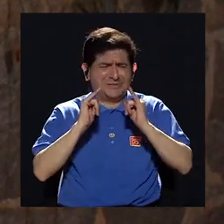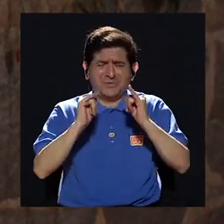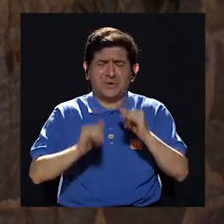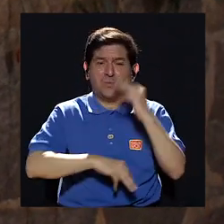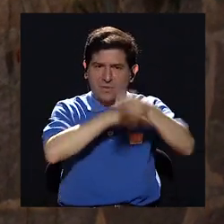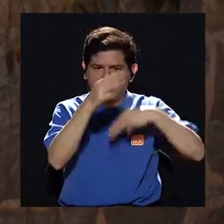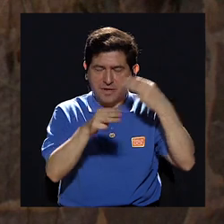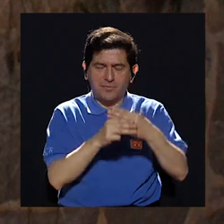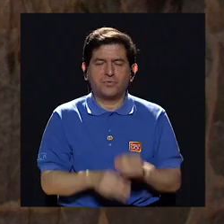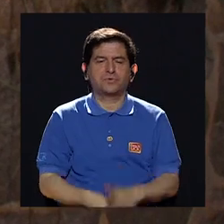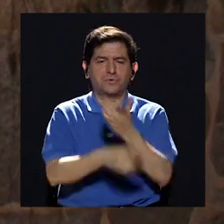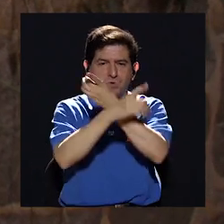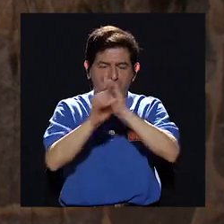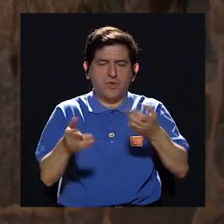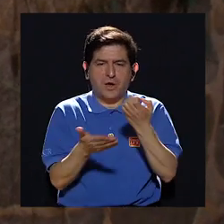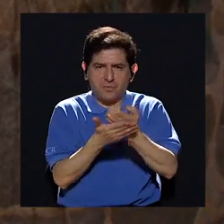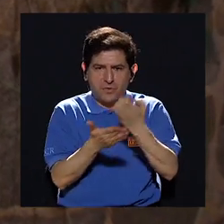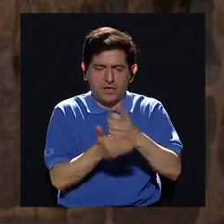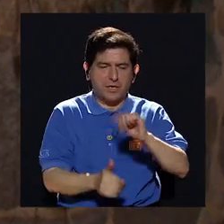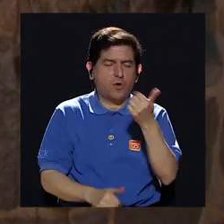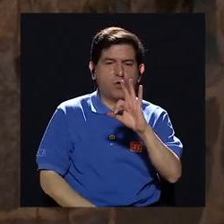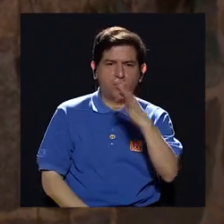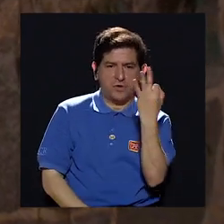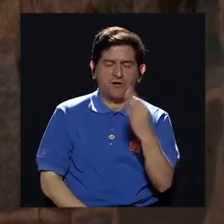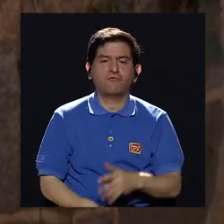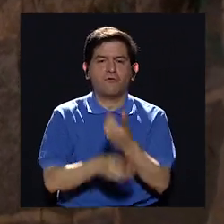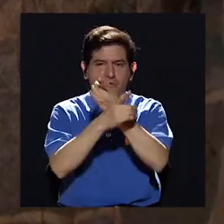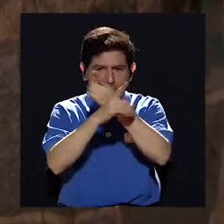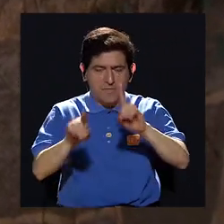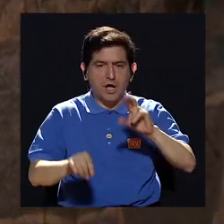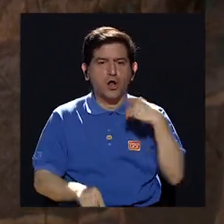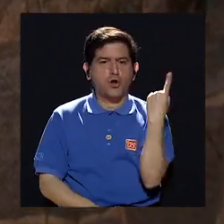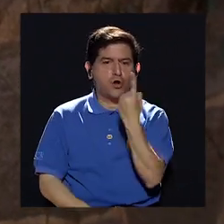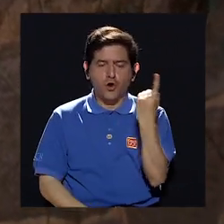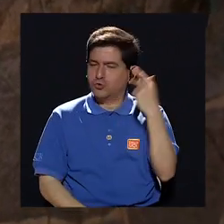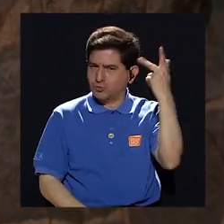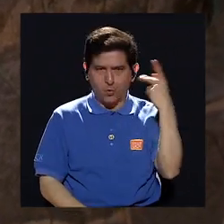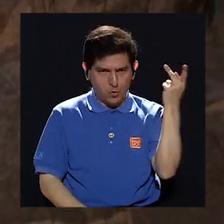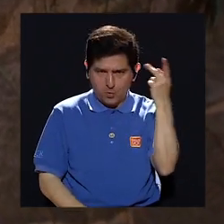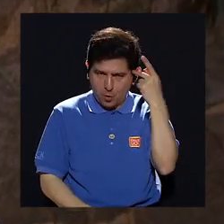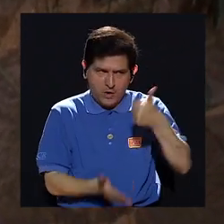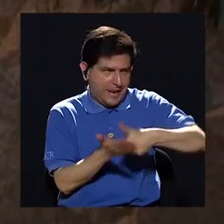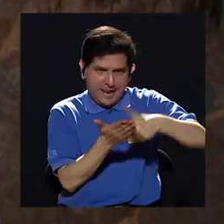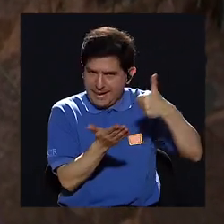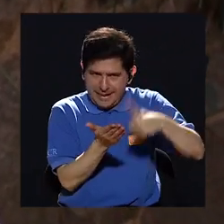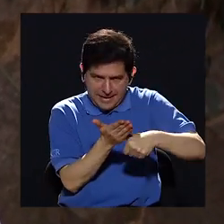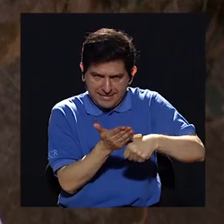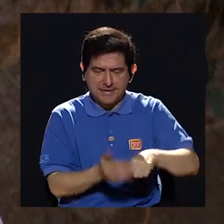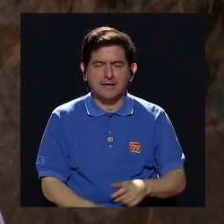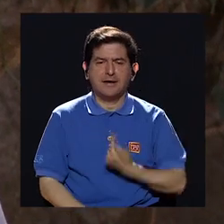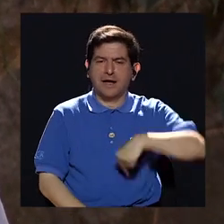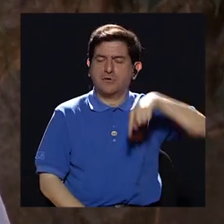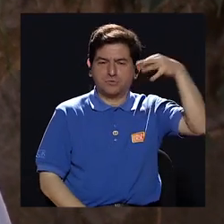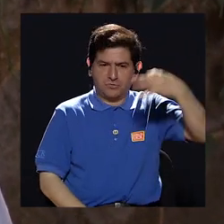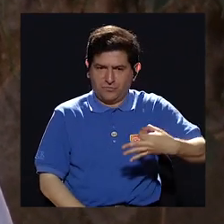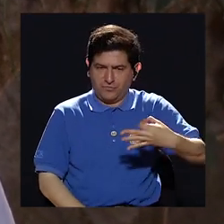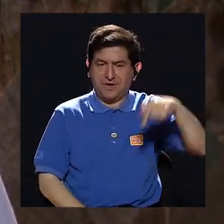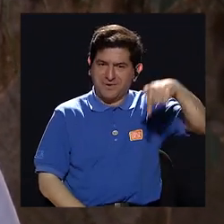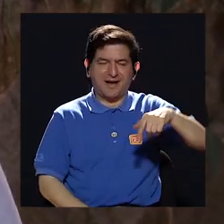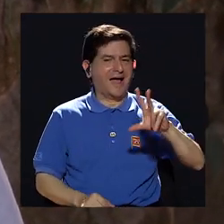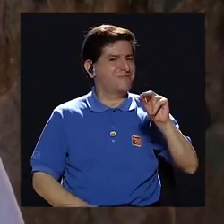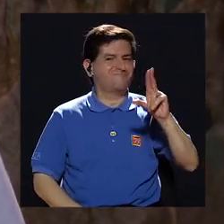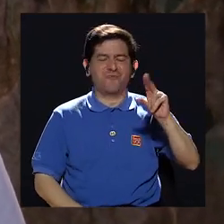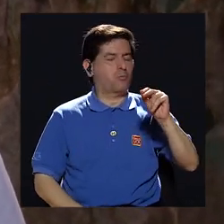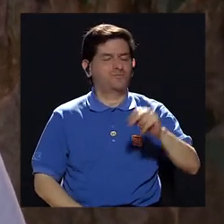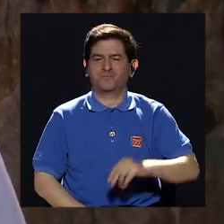la democracia económica que es otra de las formas de la democracia no únicamente la democracia política o electoral no la hemos consolidado en la región